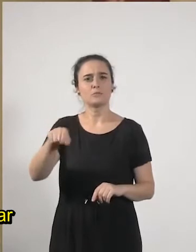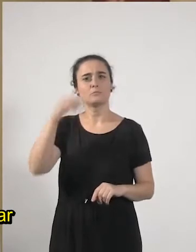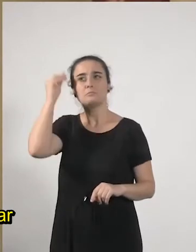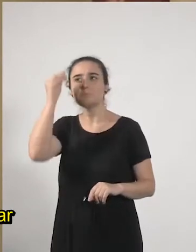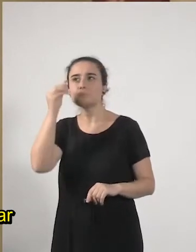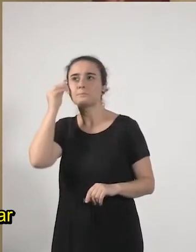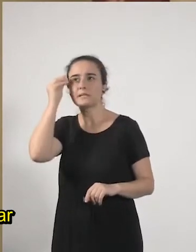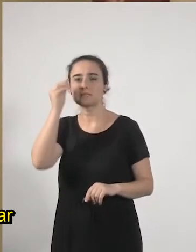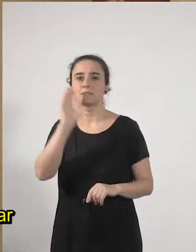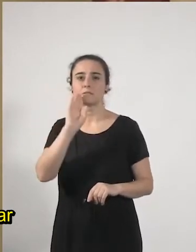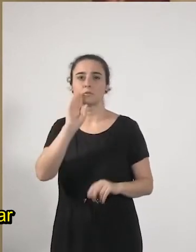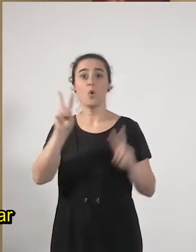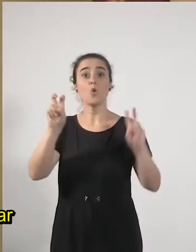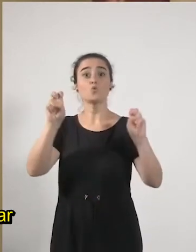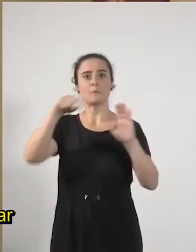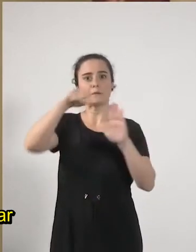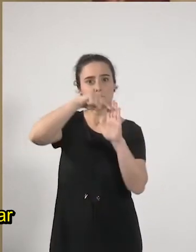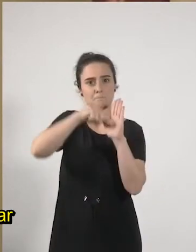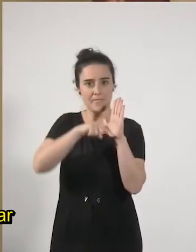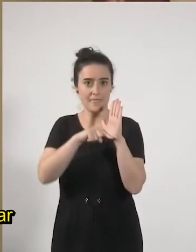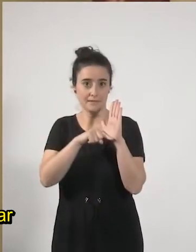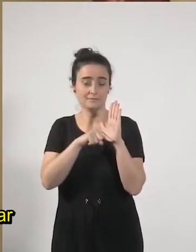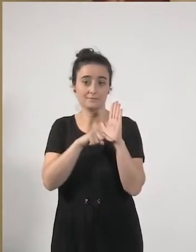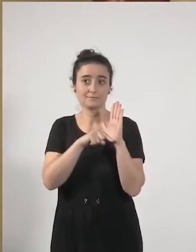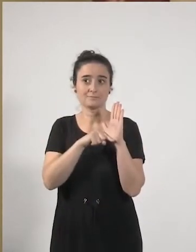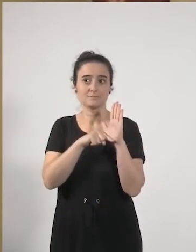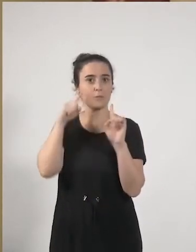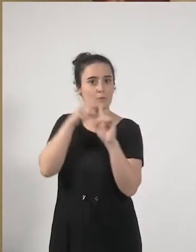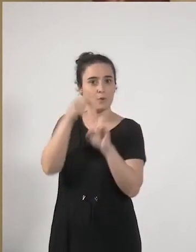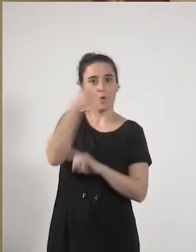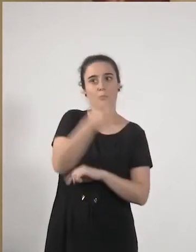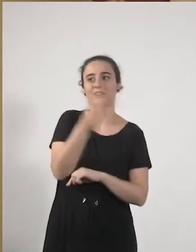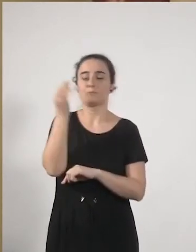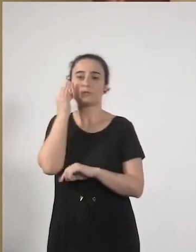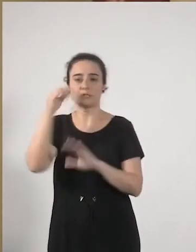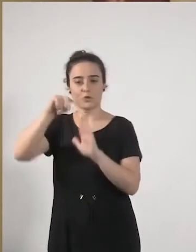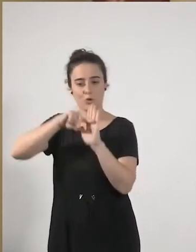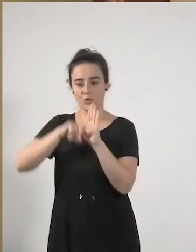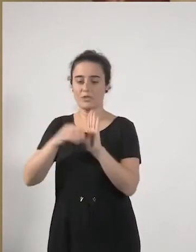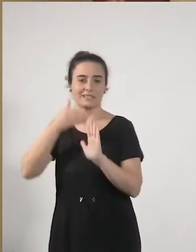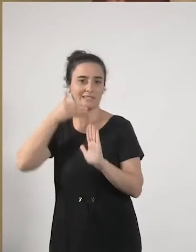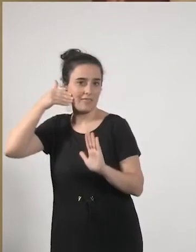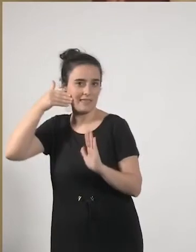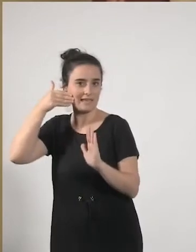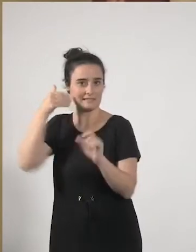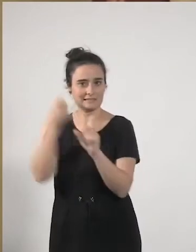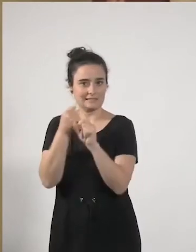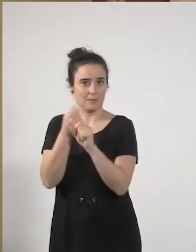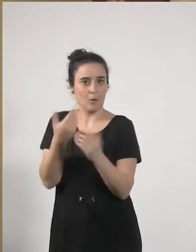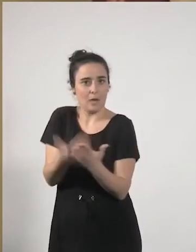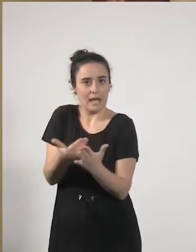las nuevas medidas para garantizar a mujeres y a hombres las mismas condiciones dignas de trabajo